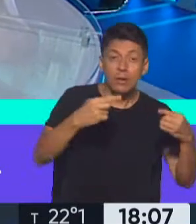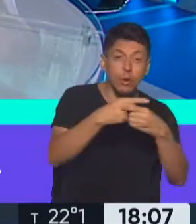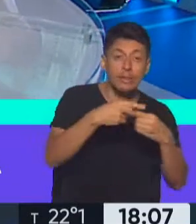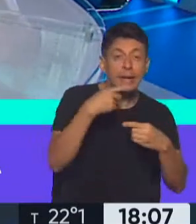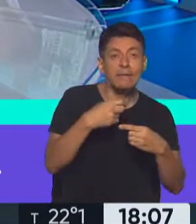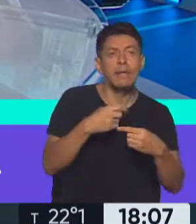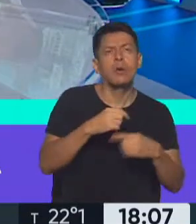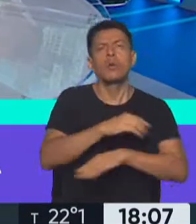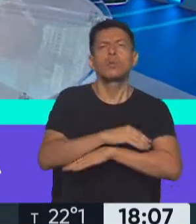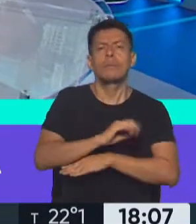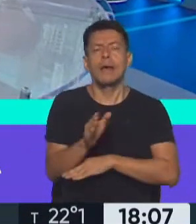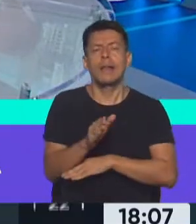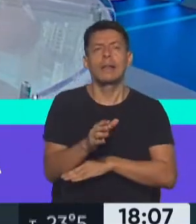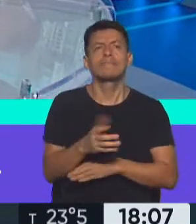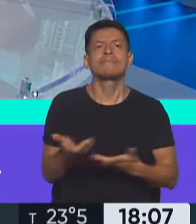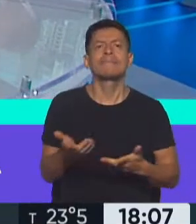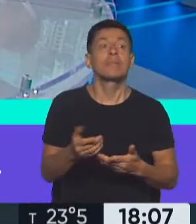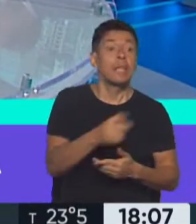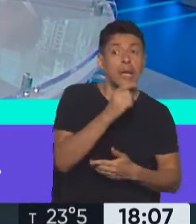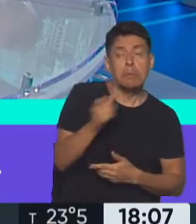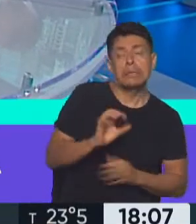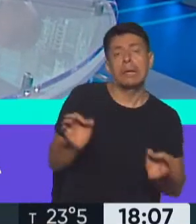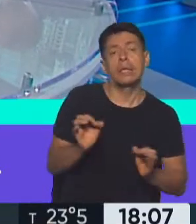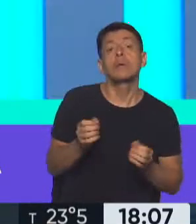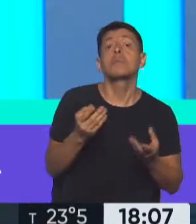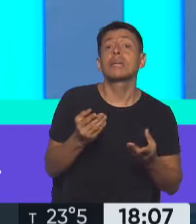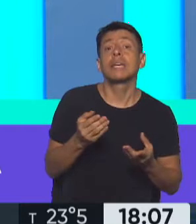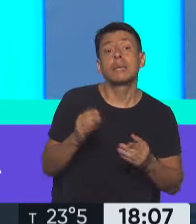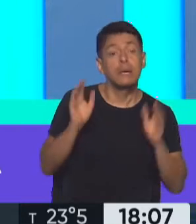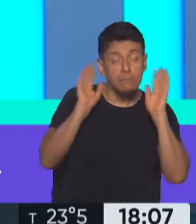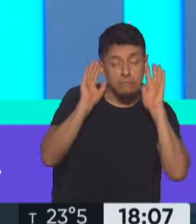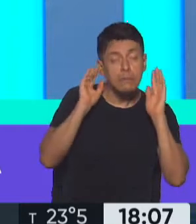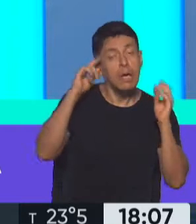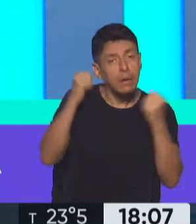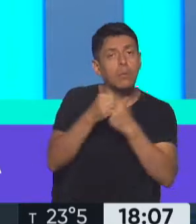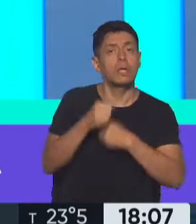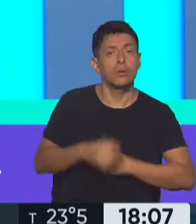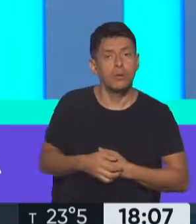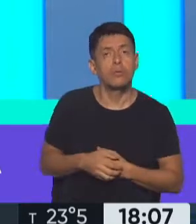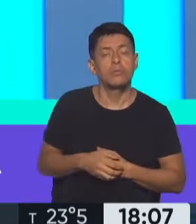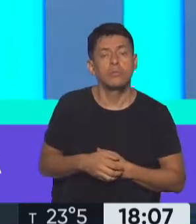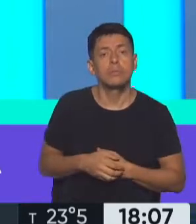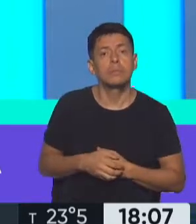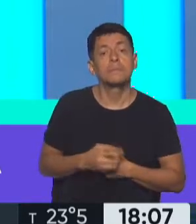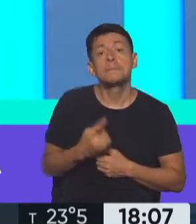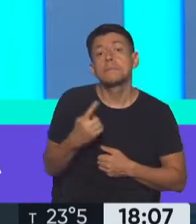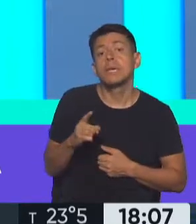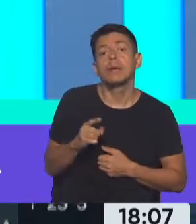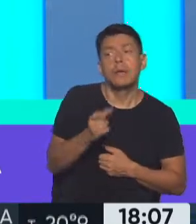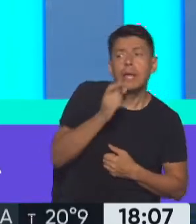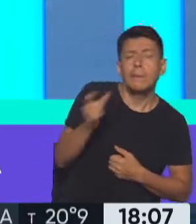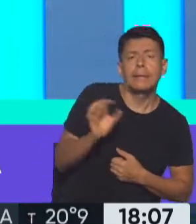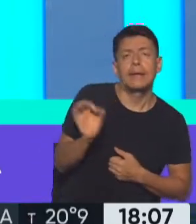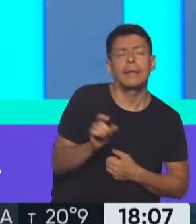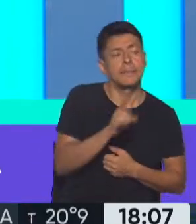No le contestó. ¿Y sabés por no le contestó? ¿Por qué? está de acuerdo. Román está de acuerdo con lo que dice Villa, pero no le contestó